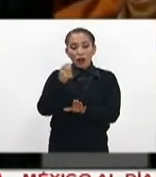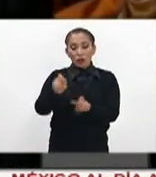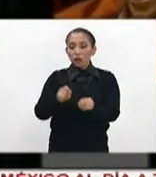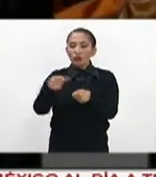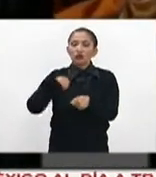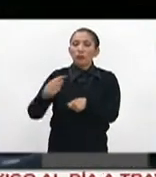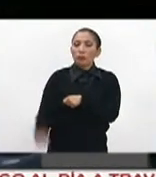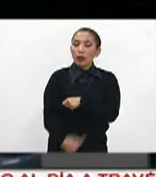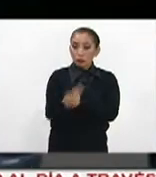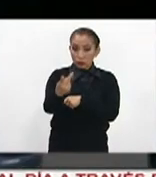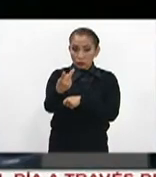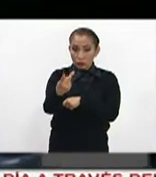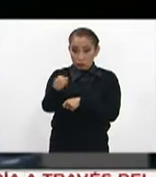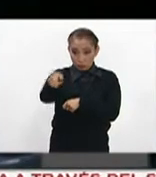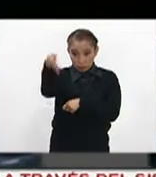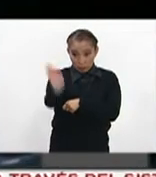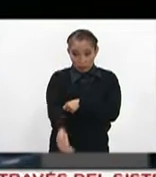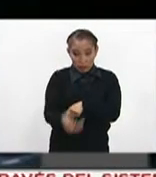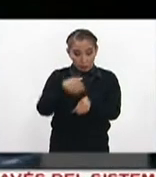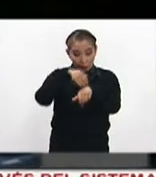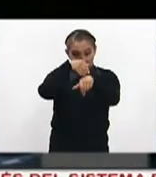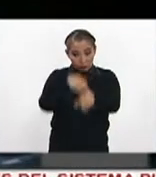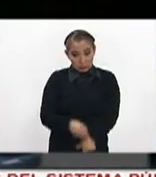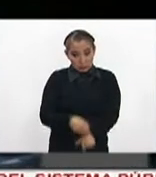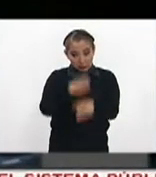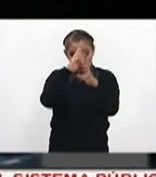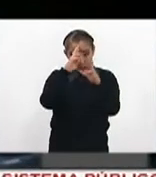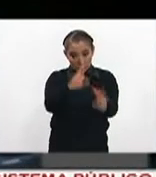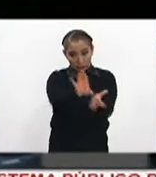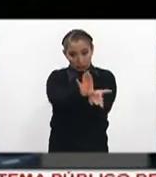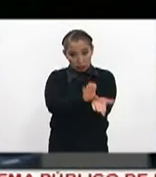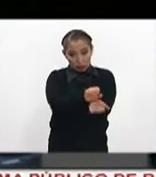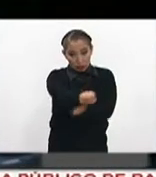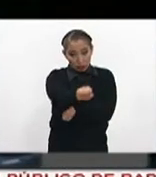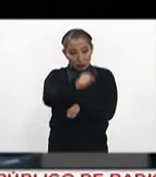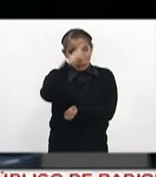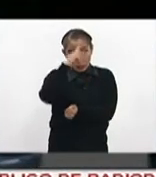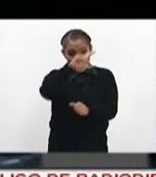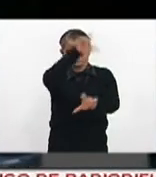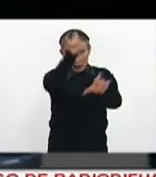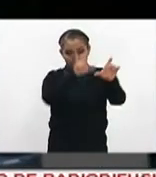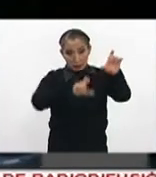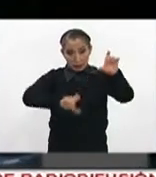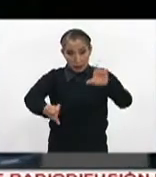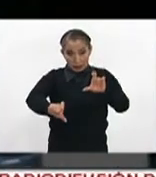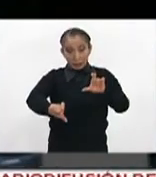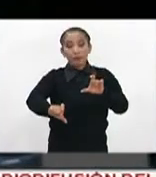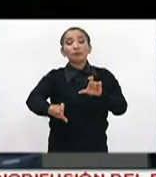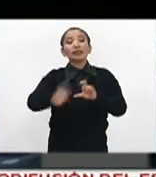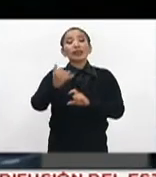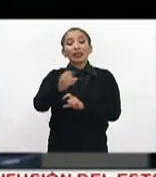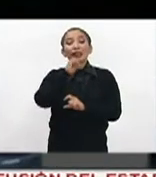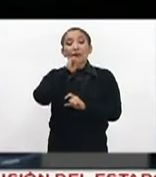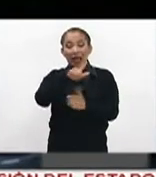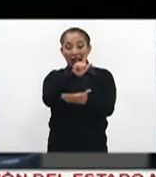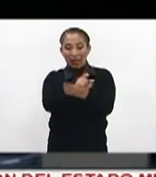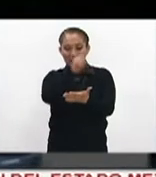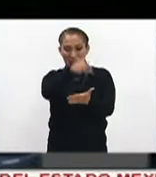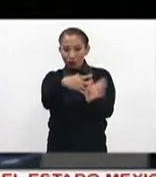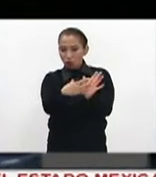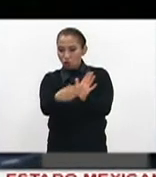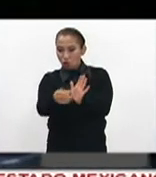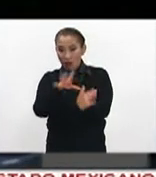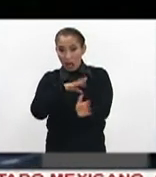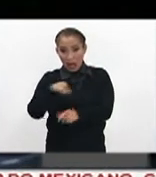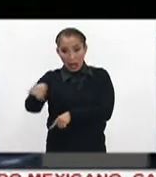le pregunto, ¿protesta a guardar y hacer guardar la constitución política de los Estados Unidos mexicanos y las leyes que de ahí